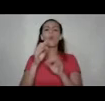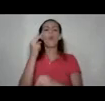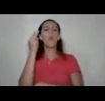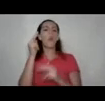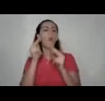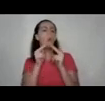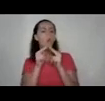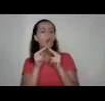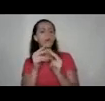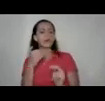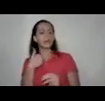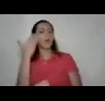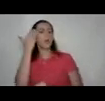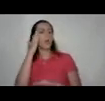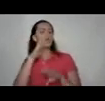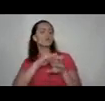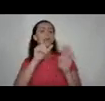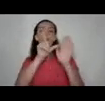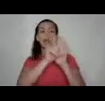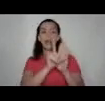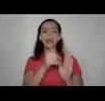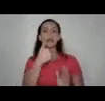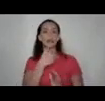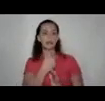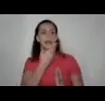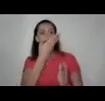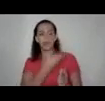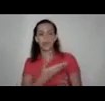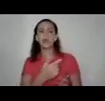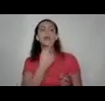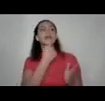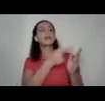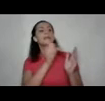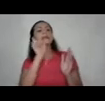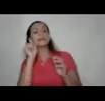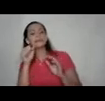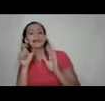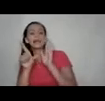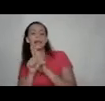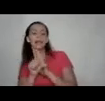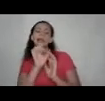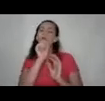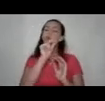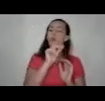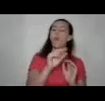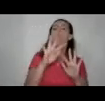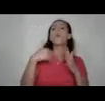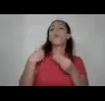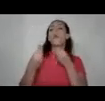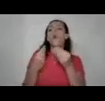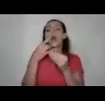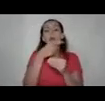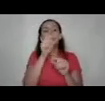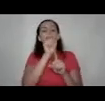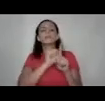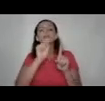sobre las leyes que están alrededor que nos dicen qué sí es y qué no es un delito cómo yo puedo proceder ante este